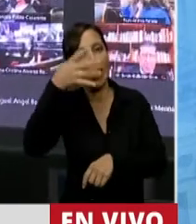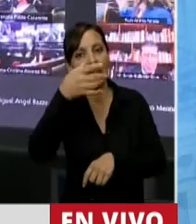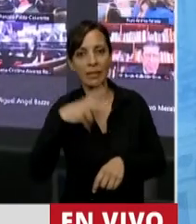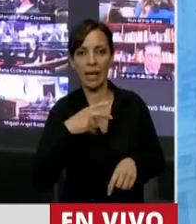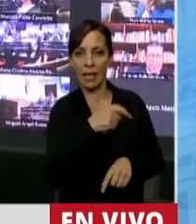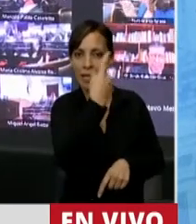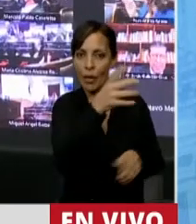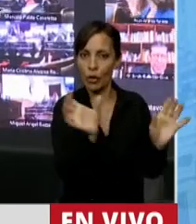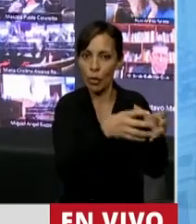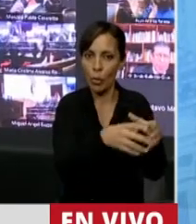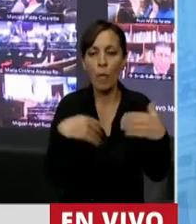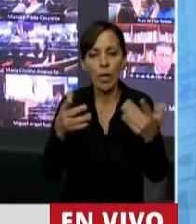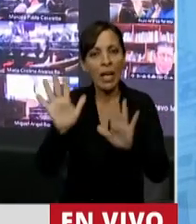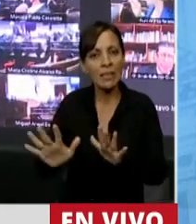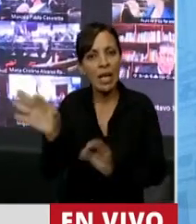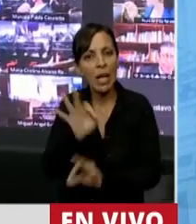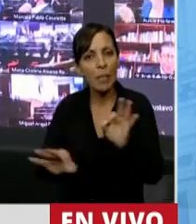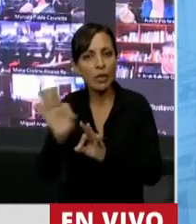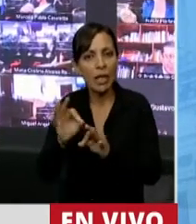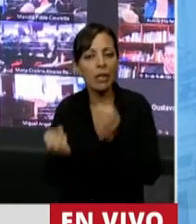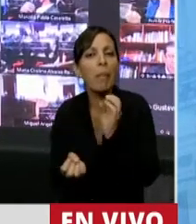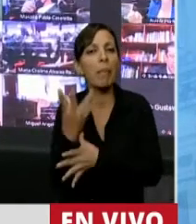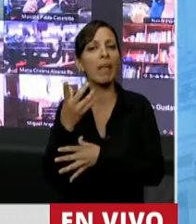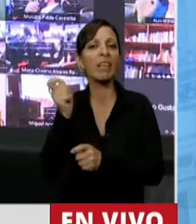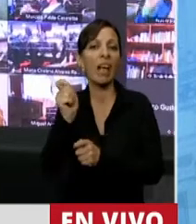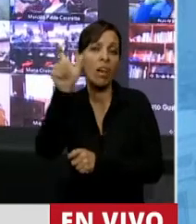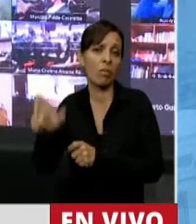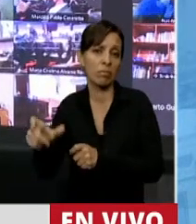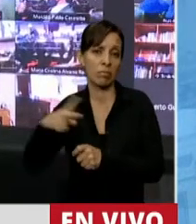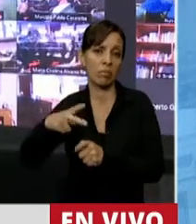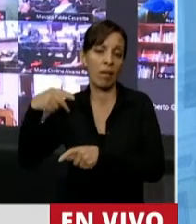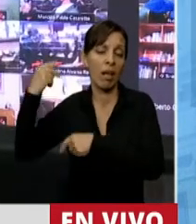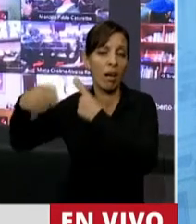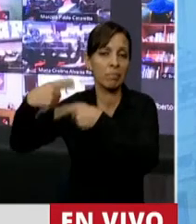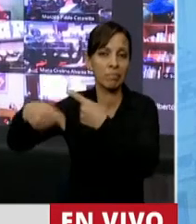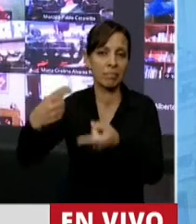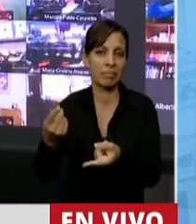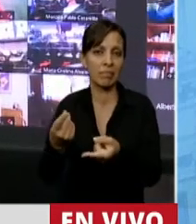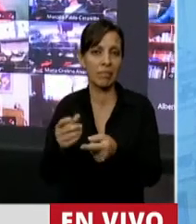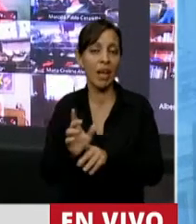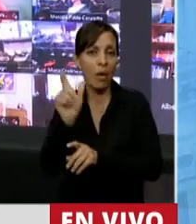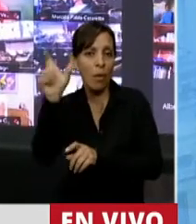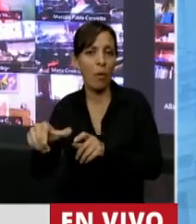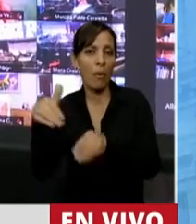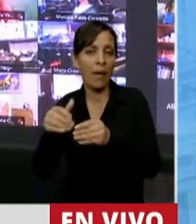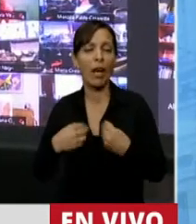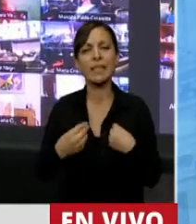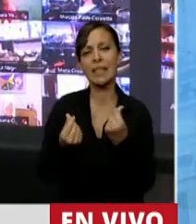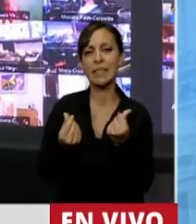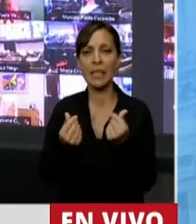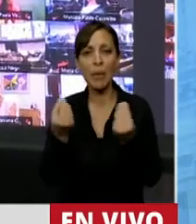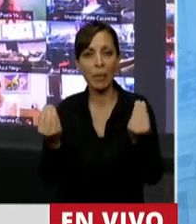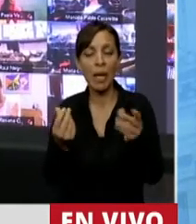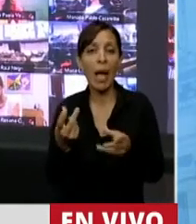por eso este gobierno, por eso este proyecto es impulsado por un rico heredero y por un banquero sensible, banquero sensible